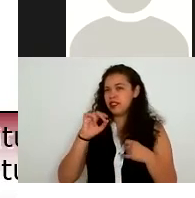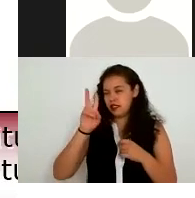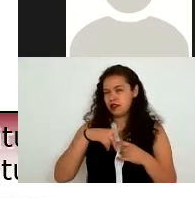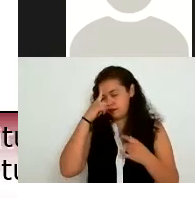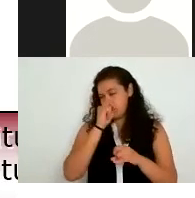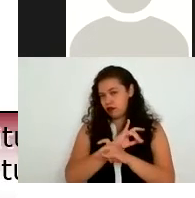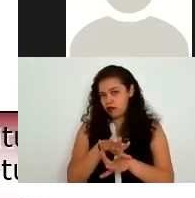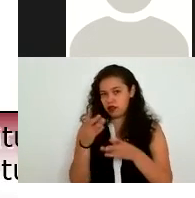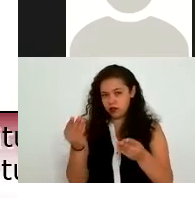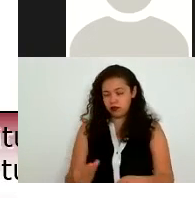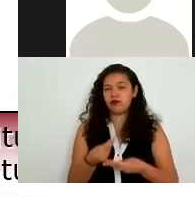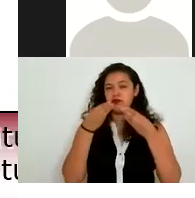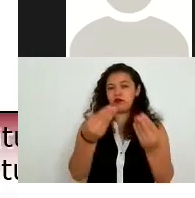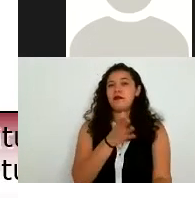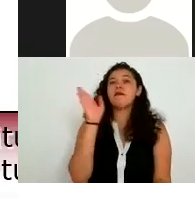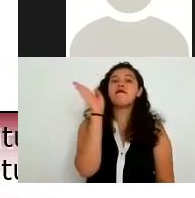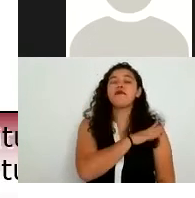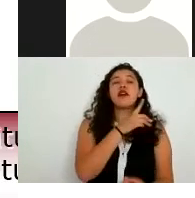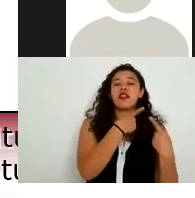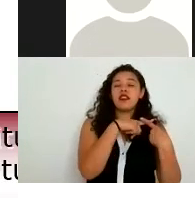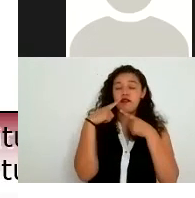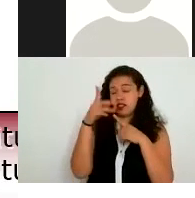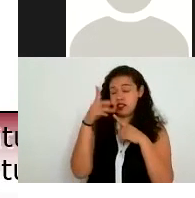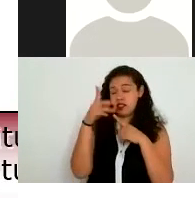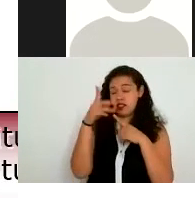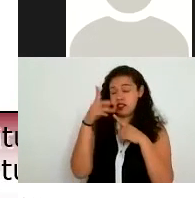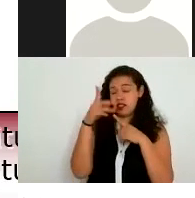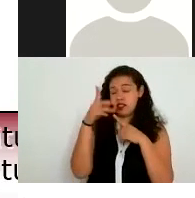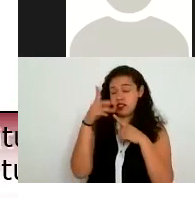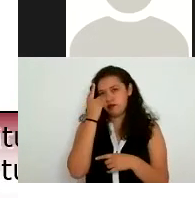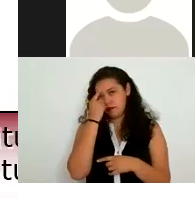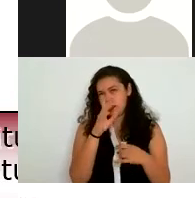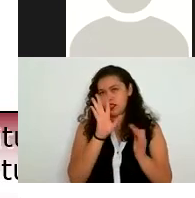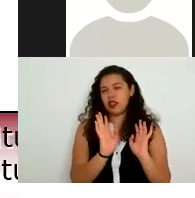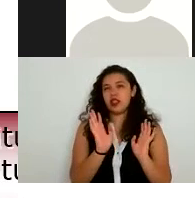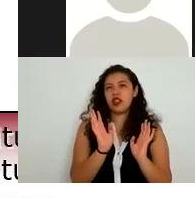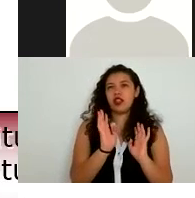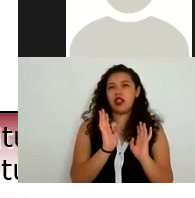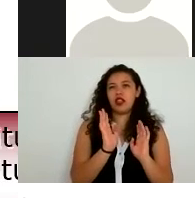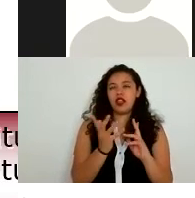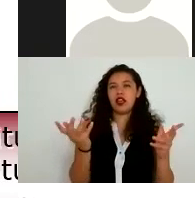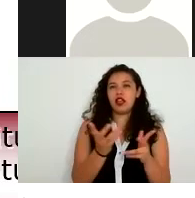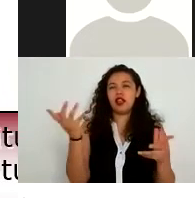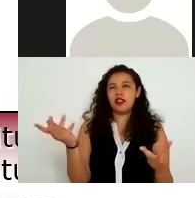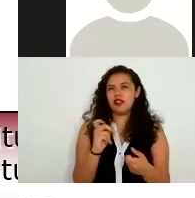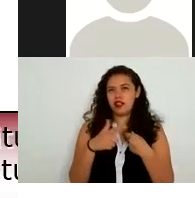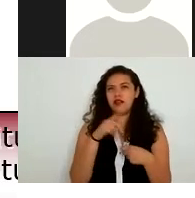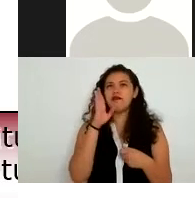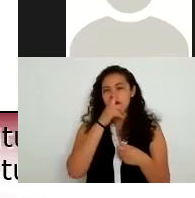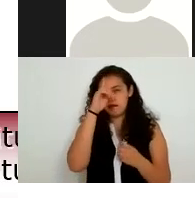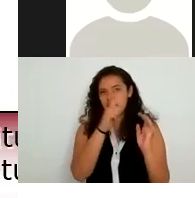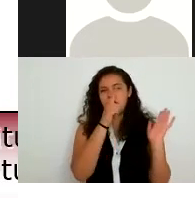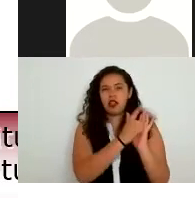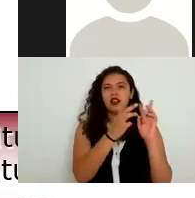a una persona distinta al titular porque ahí podríamos cometer precisamente un ilícito en términos de esta ley nosotros tenemos que